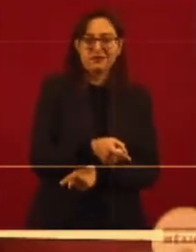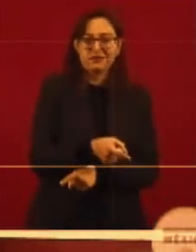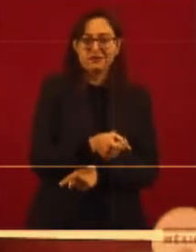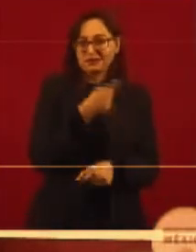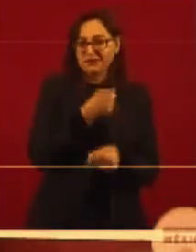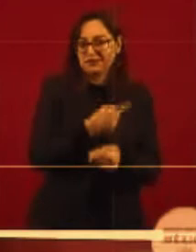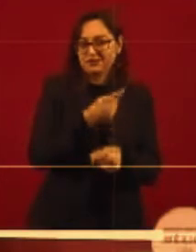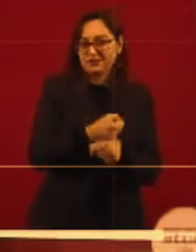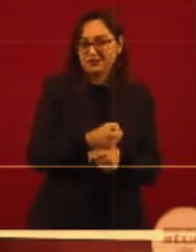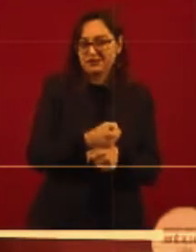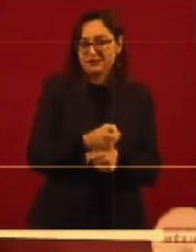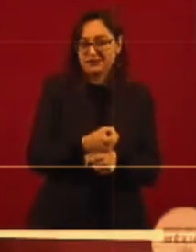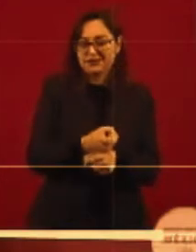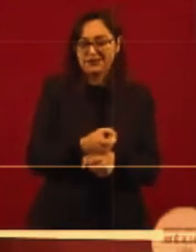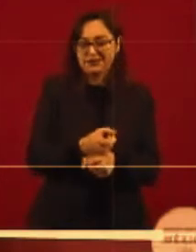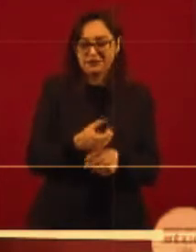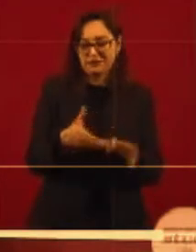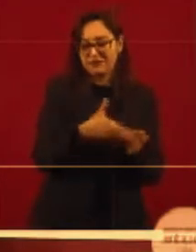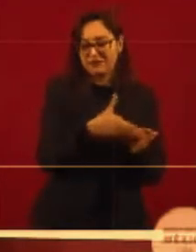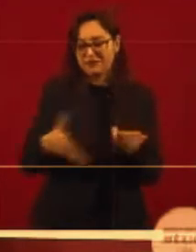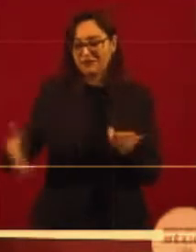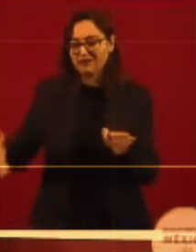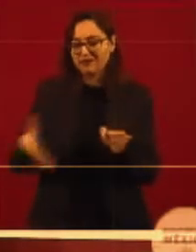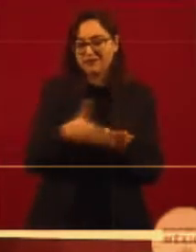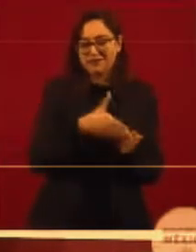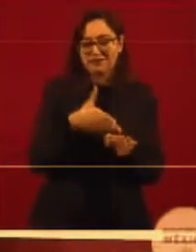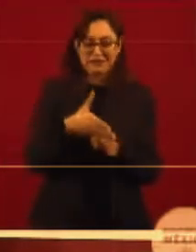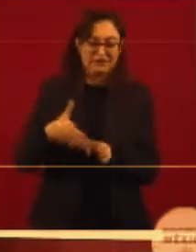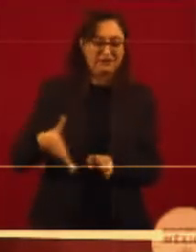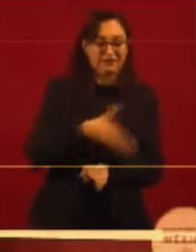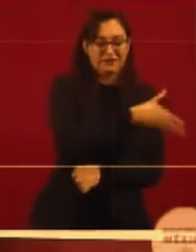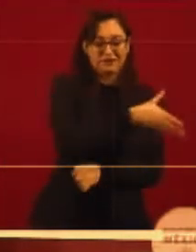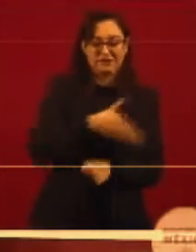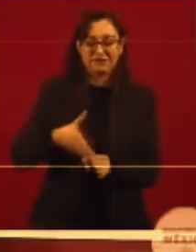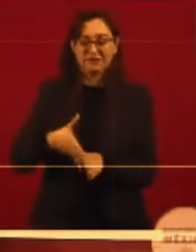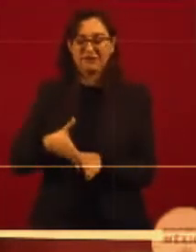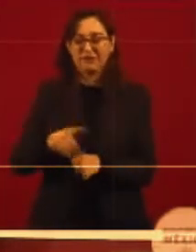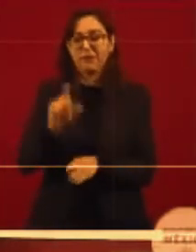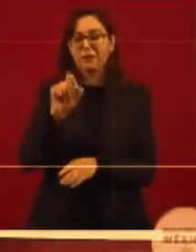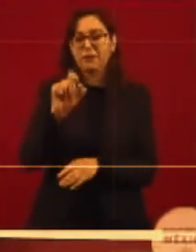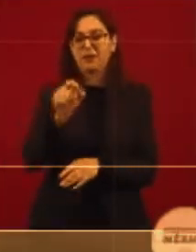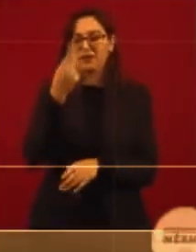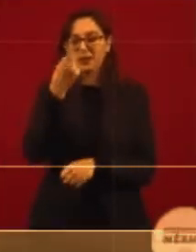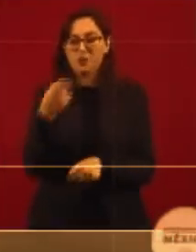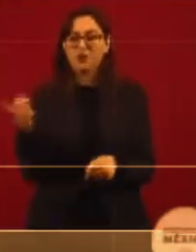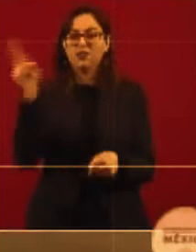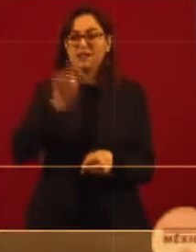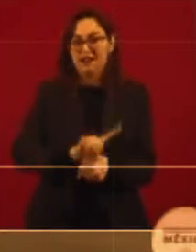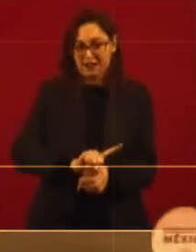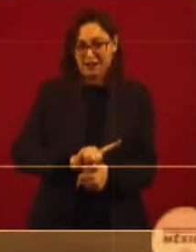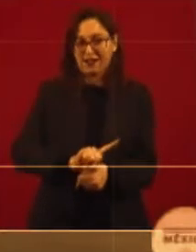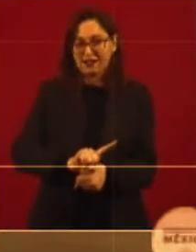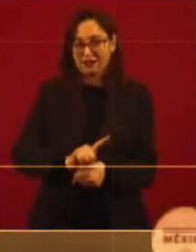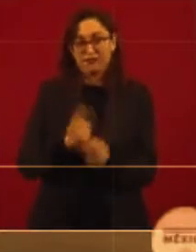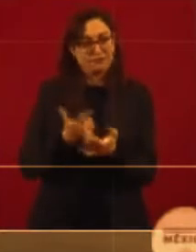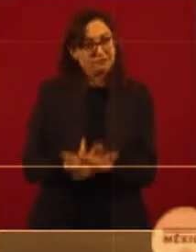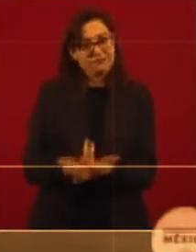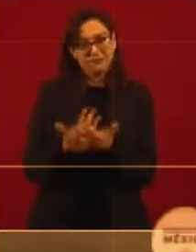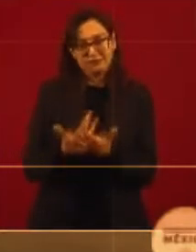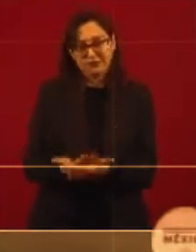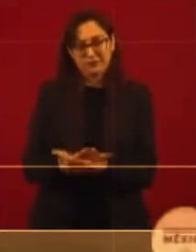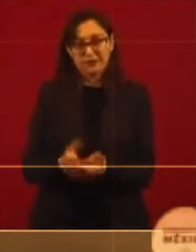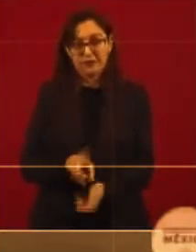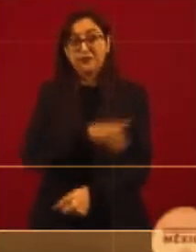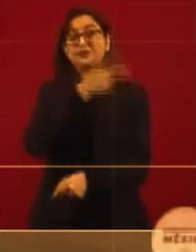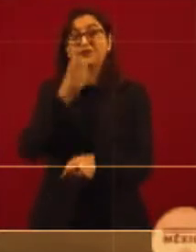Porque se requiere un plazo de 21 días de la